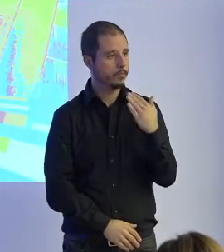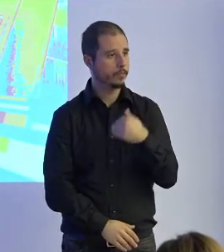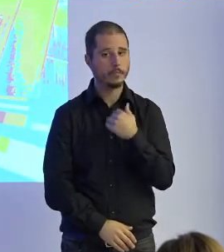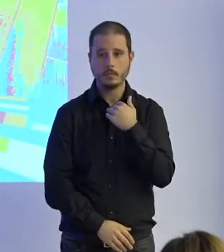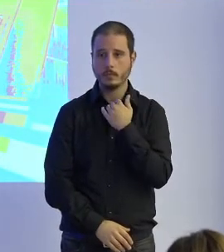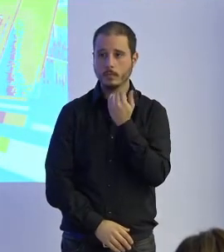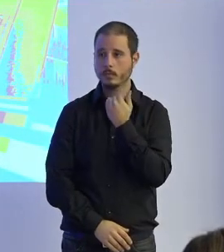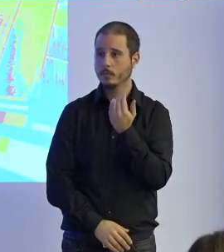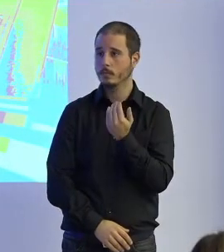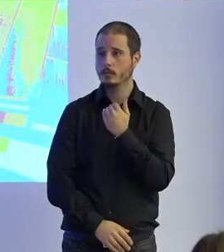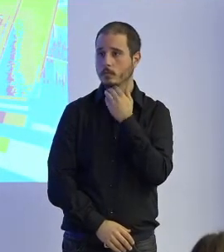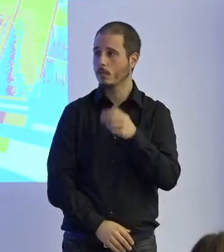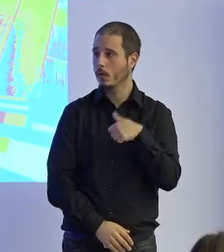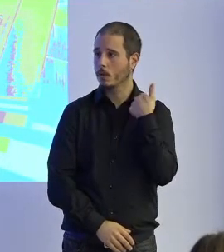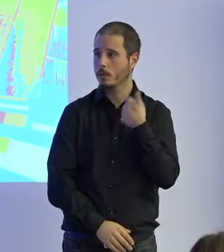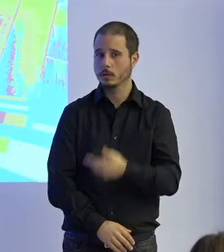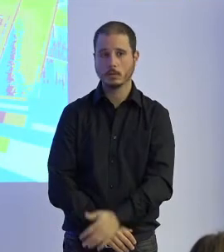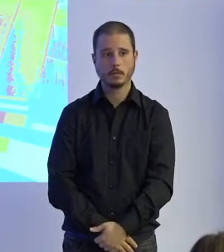algún otro